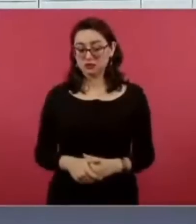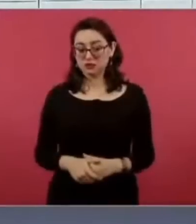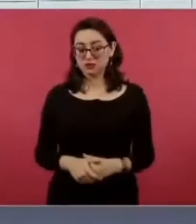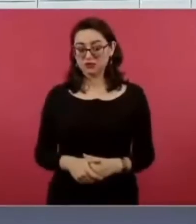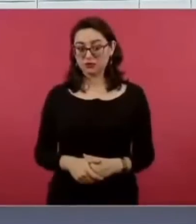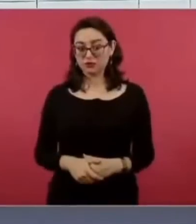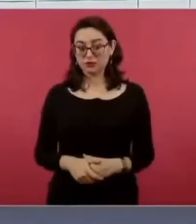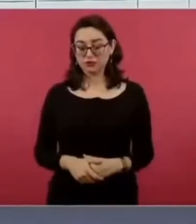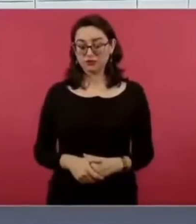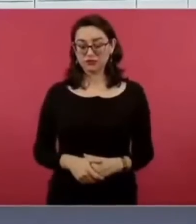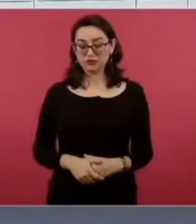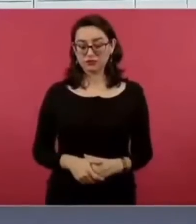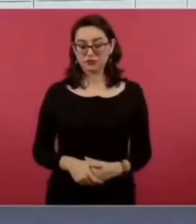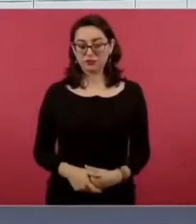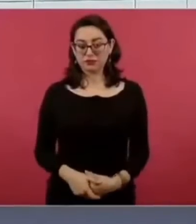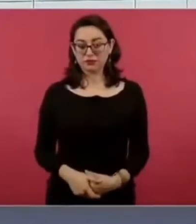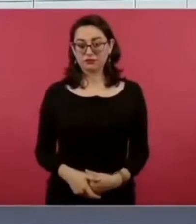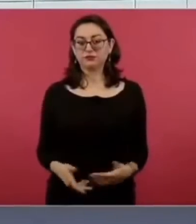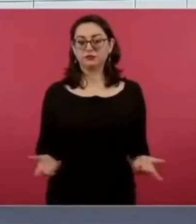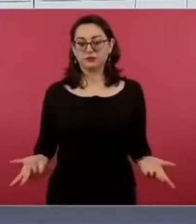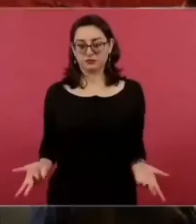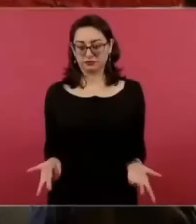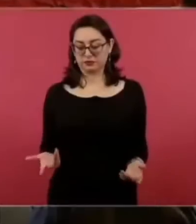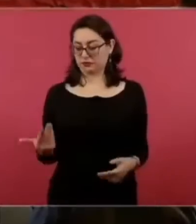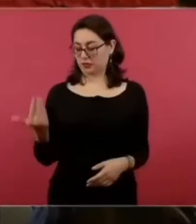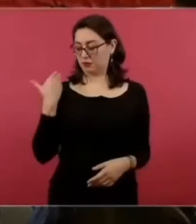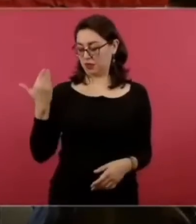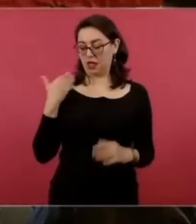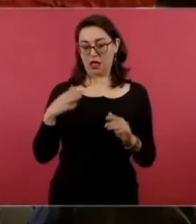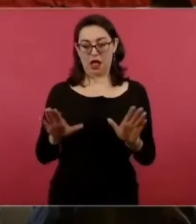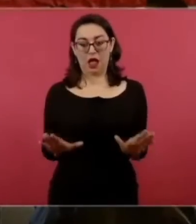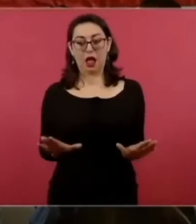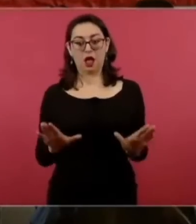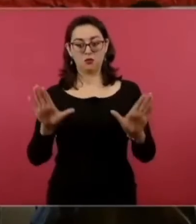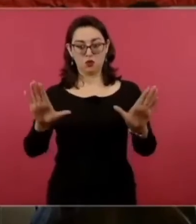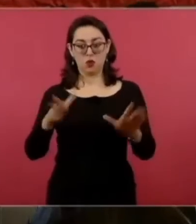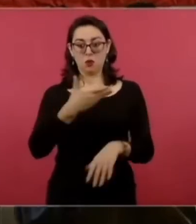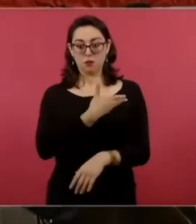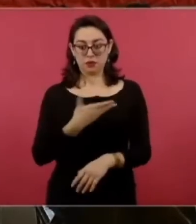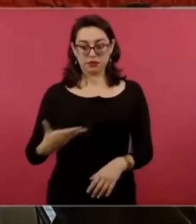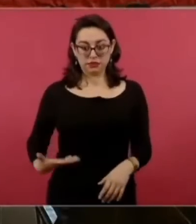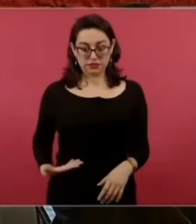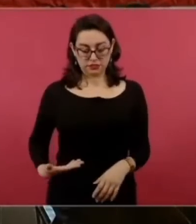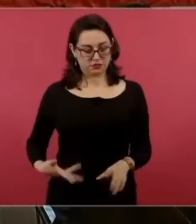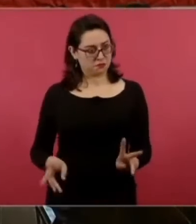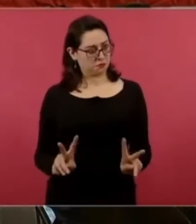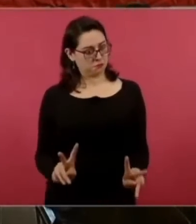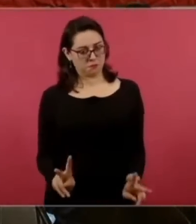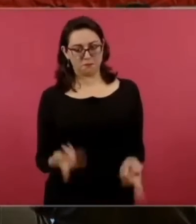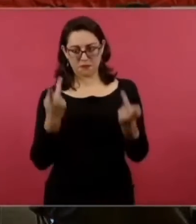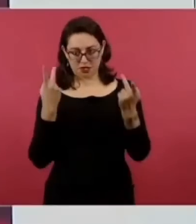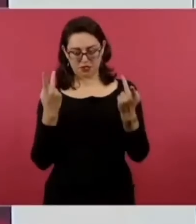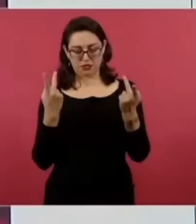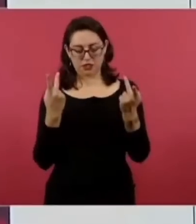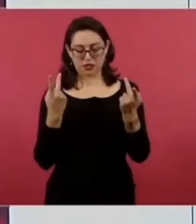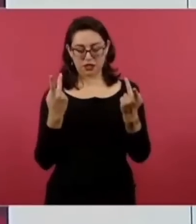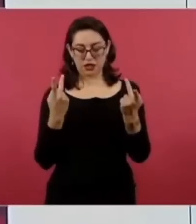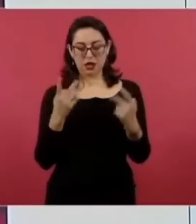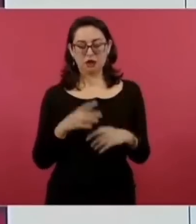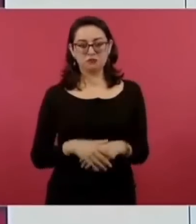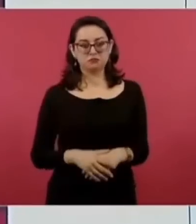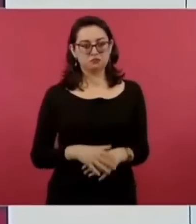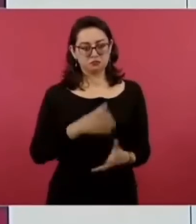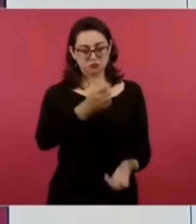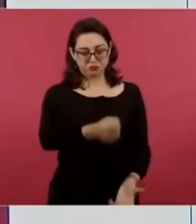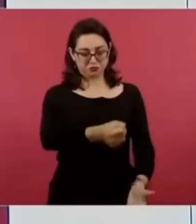vendimos el avión presidencial vamos a hacer dos hospitales de estos grandes uno en la montaña